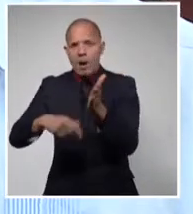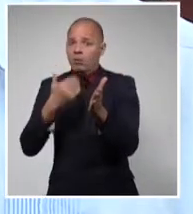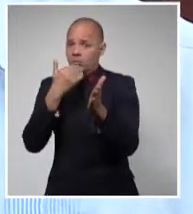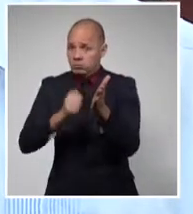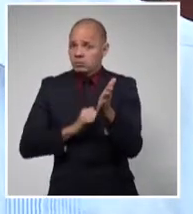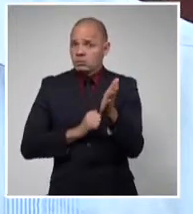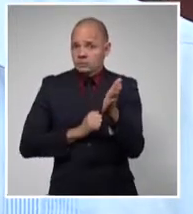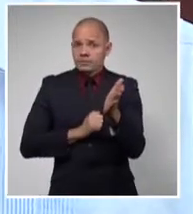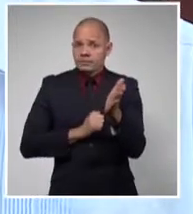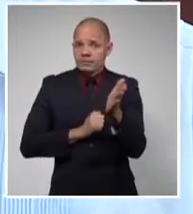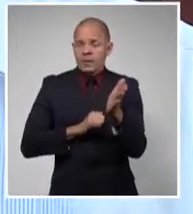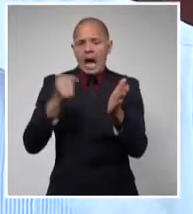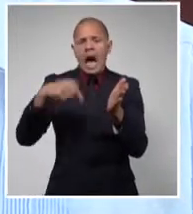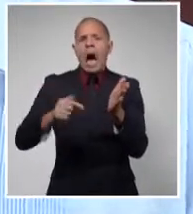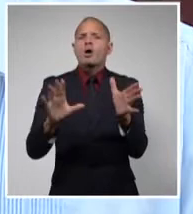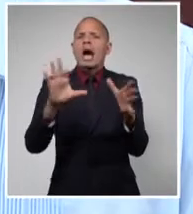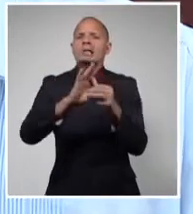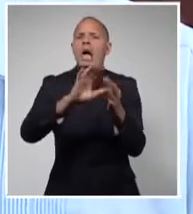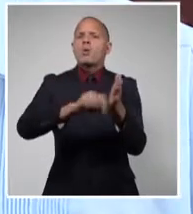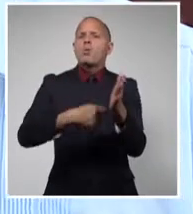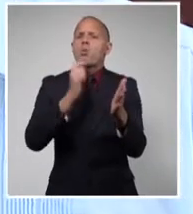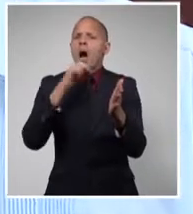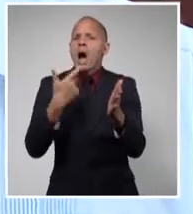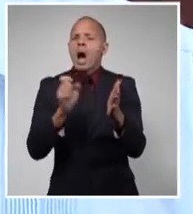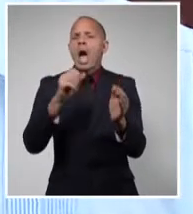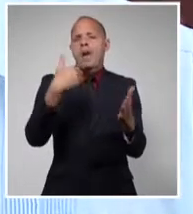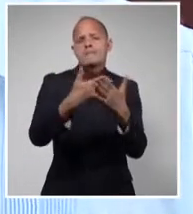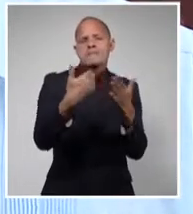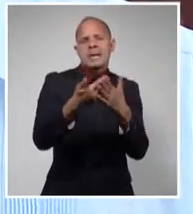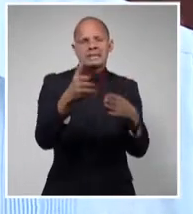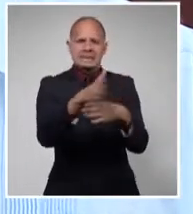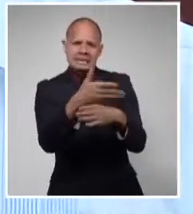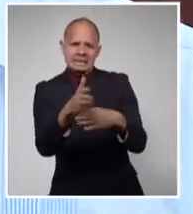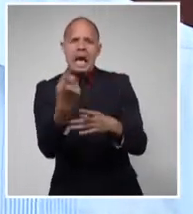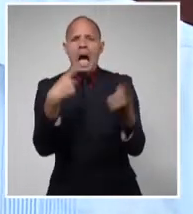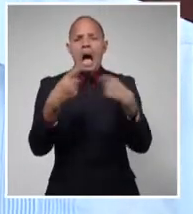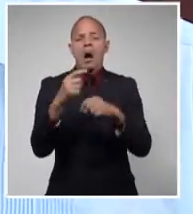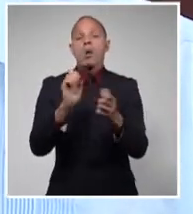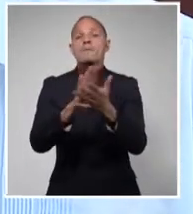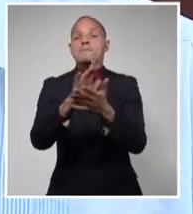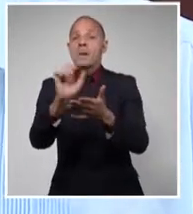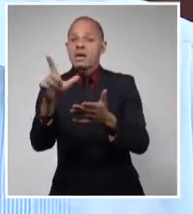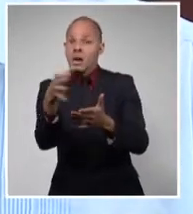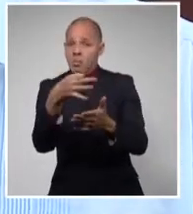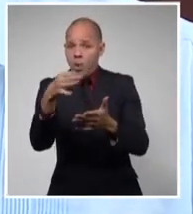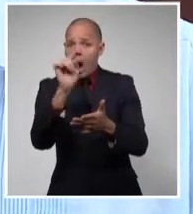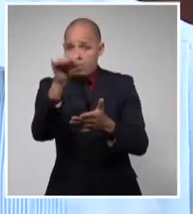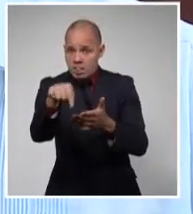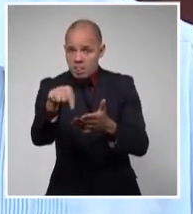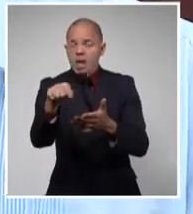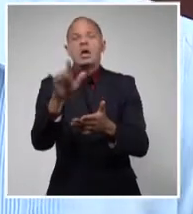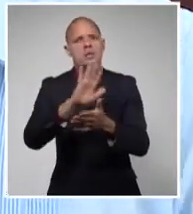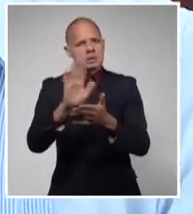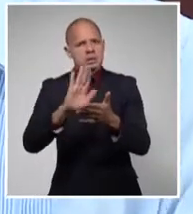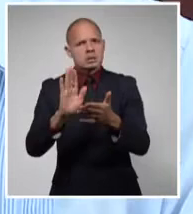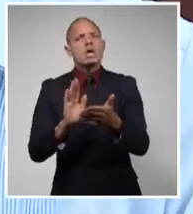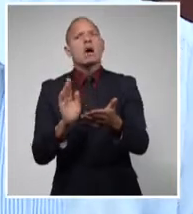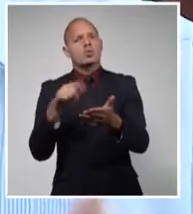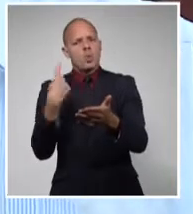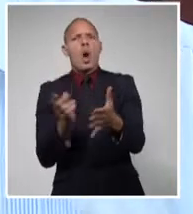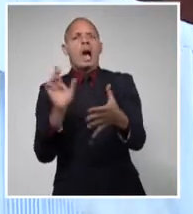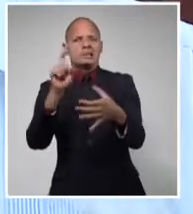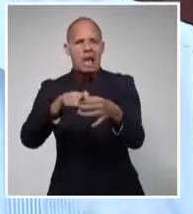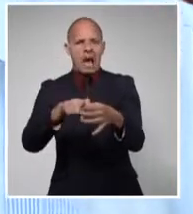firmado contratos con empresas mixtas y con empresas radicadas en zona especial marial, que yo creo que en lo fundamental ayudan